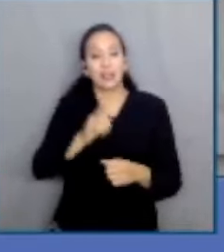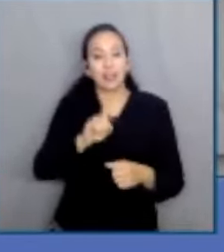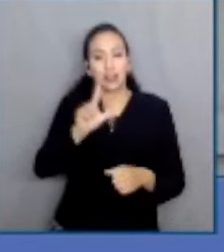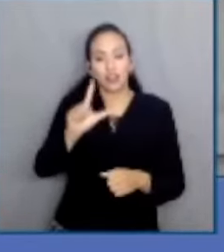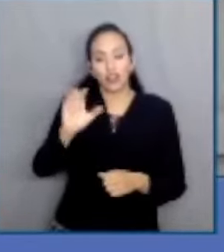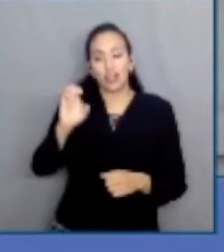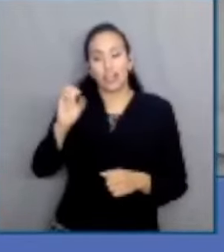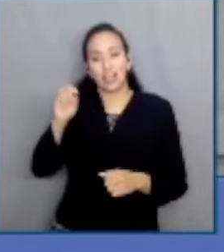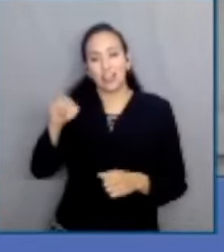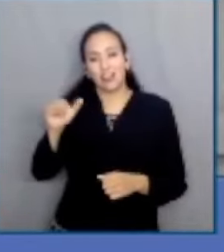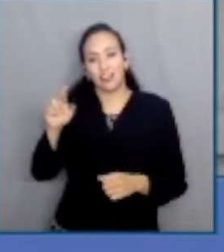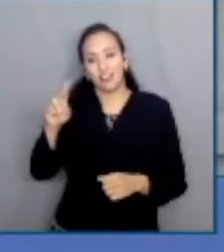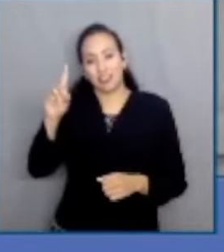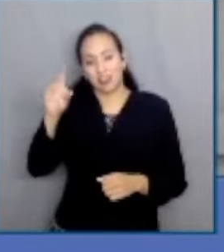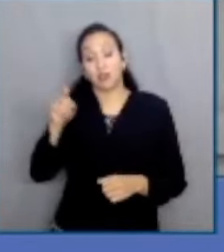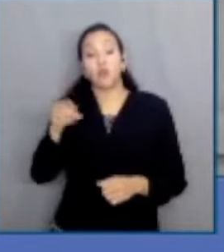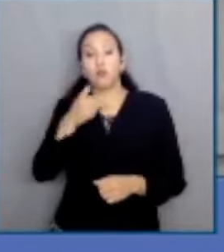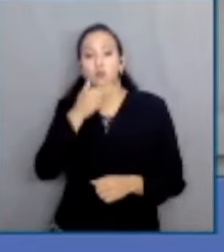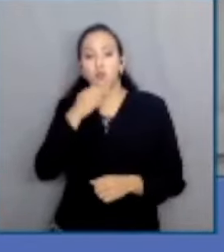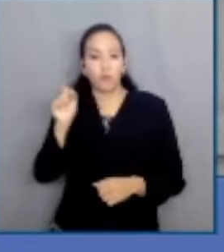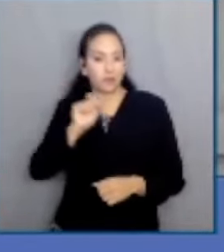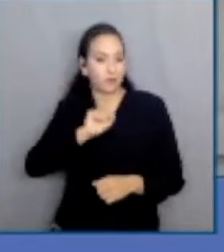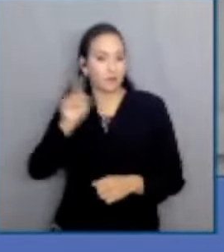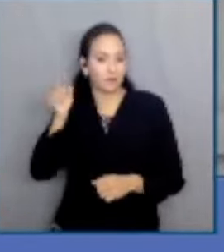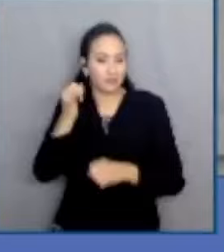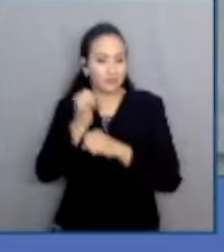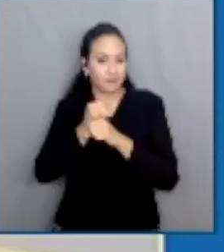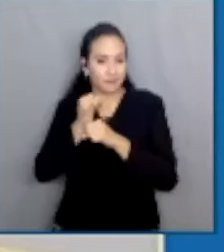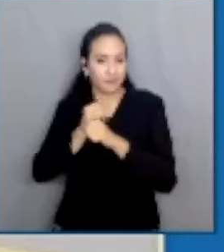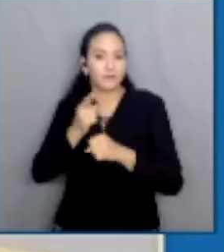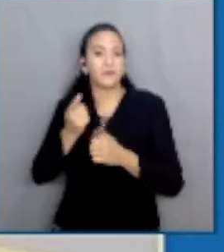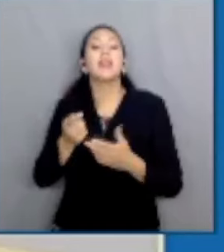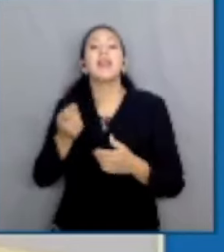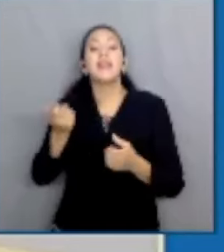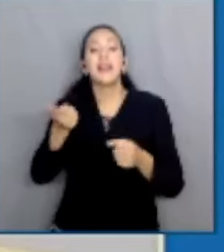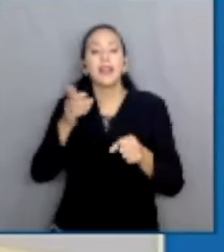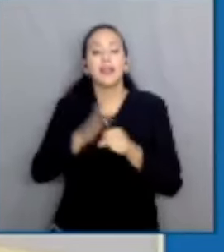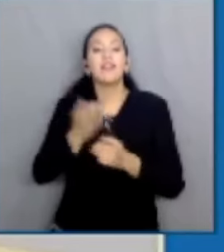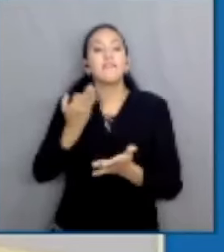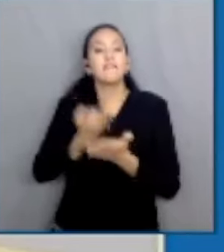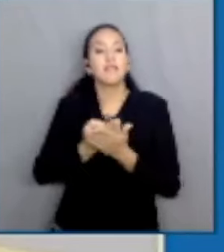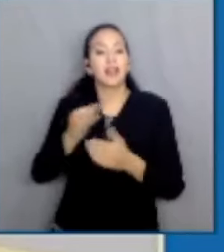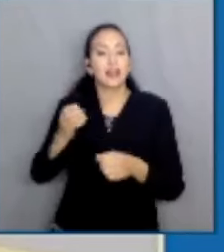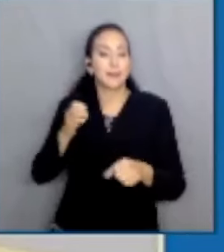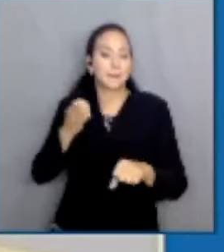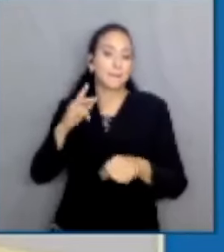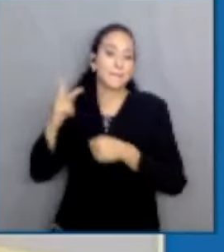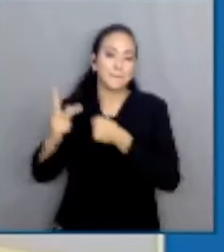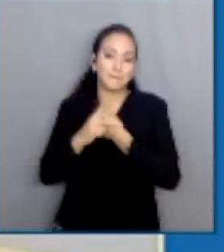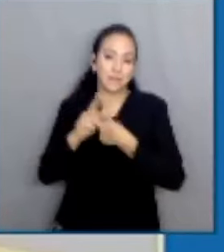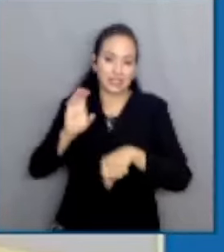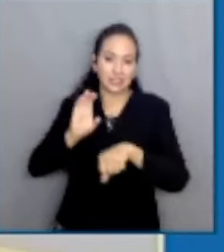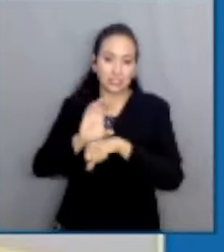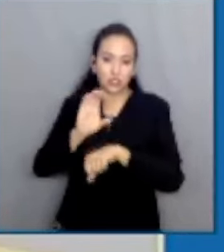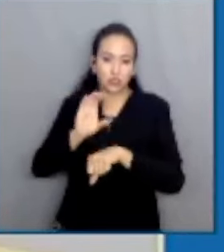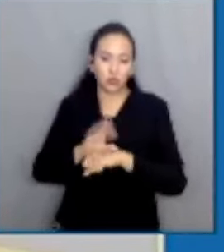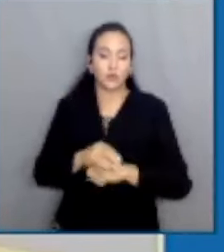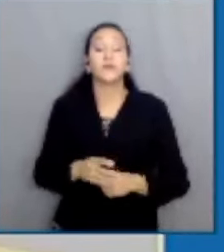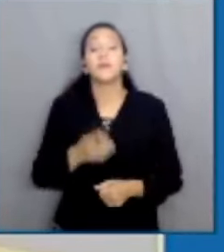investigador de la Universidad de Administración y Finanzas de Colombia. En conferencia magistral sobre activismo judicial,